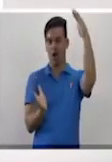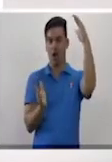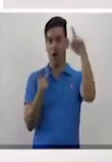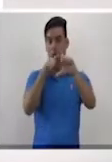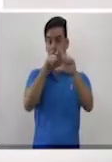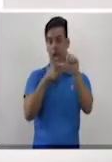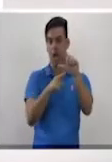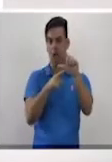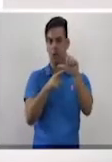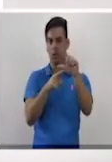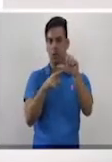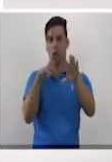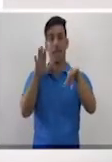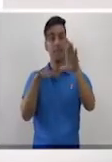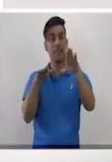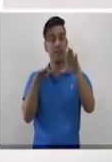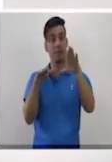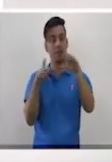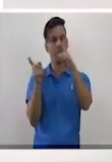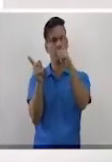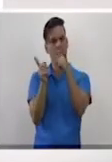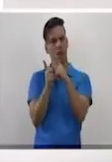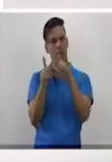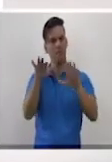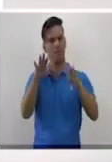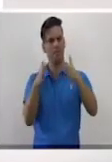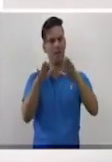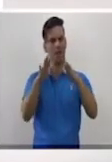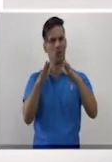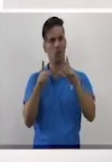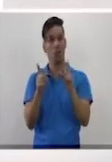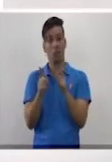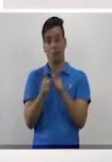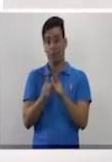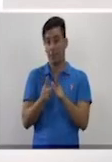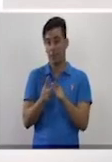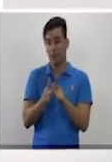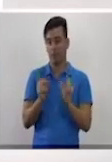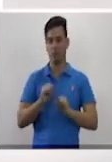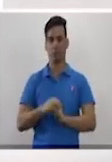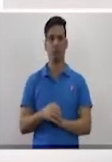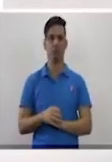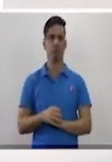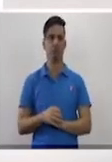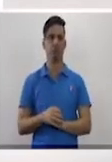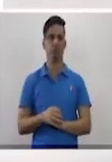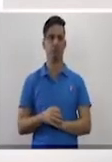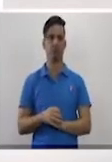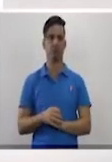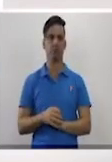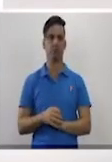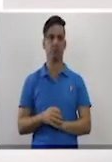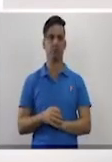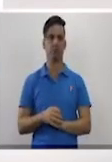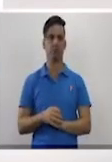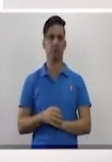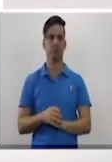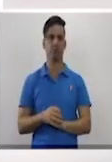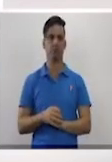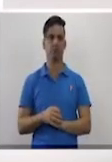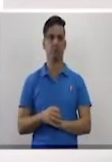vamos a escribir esas relaciones. Si nos dicen que el ángulo mediano es 10 grados mayor